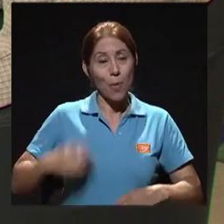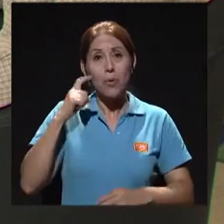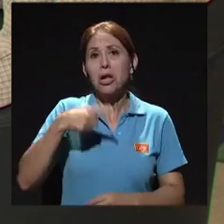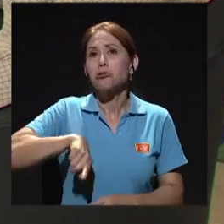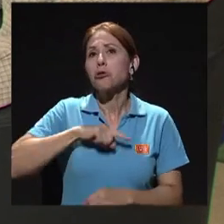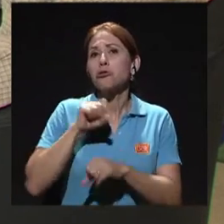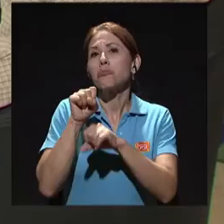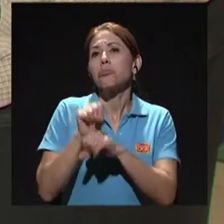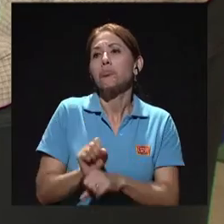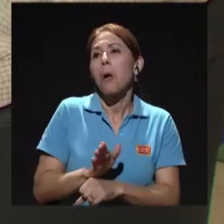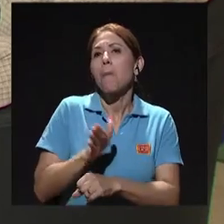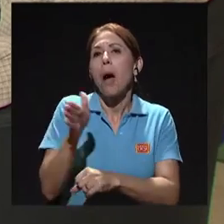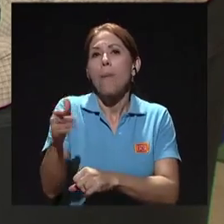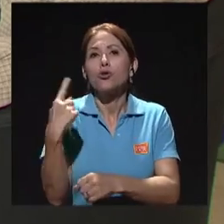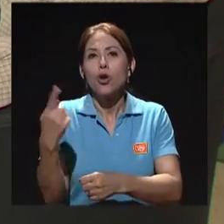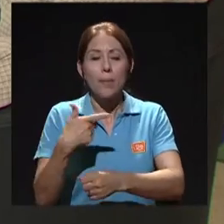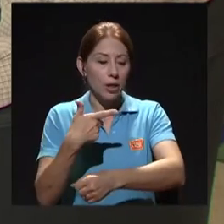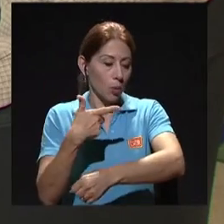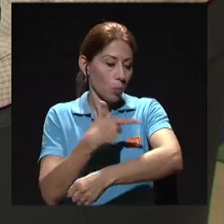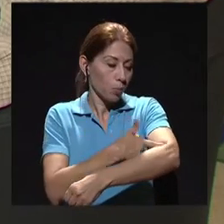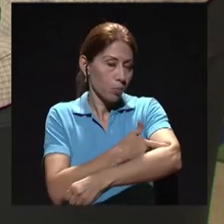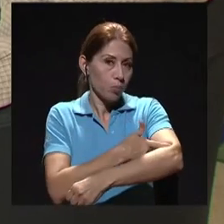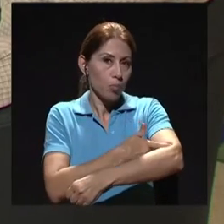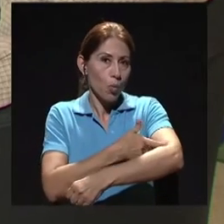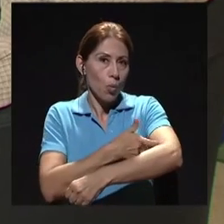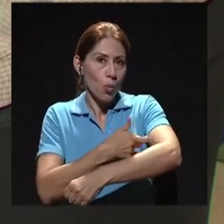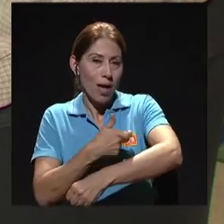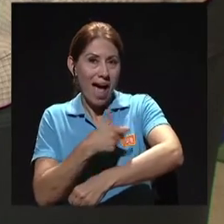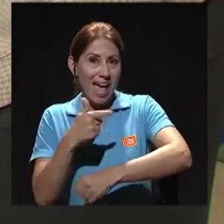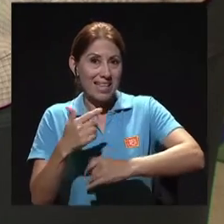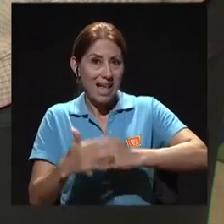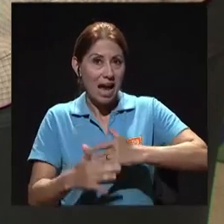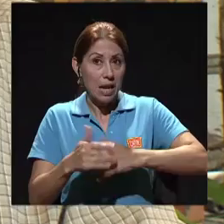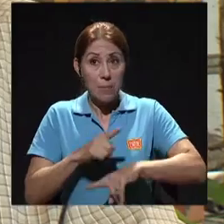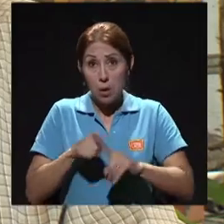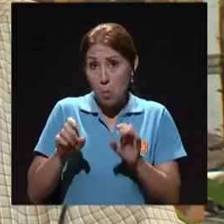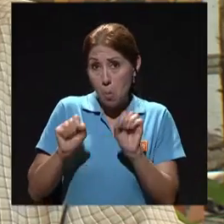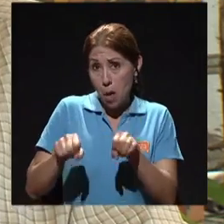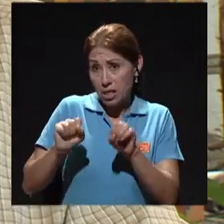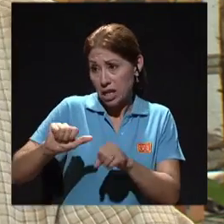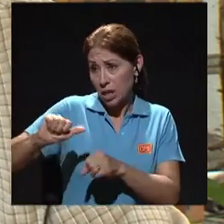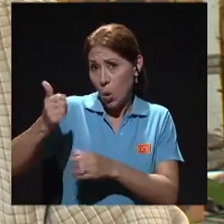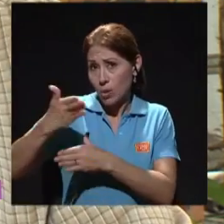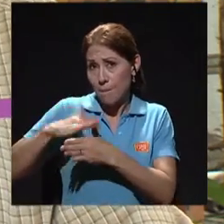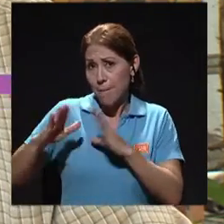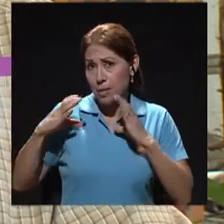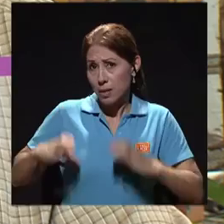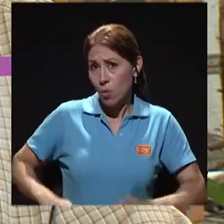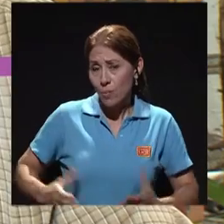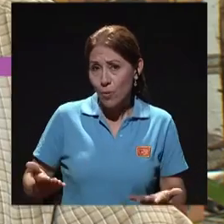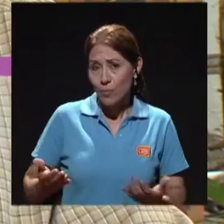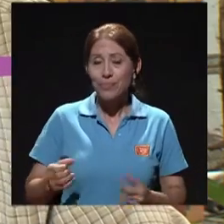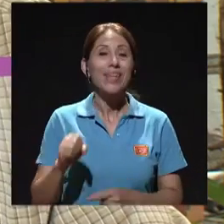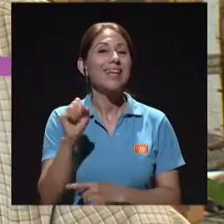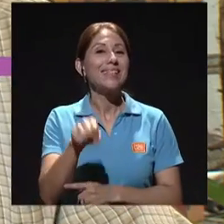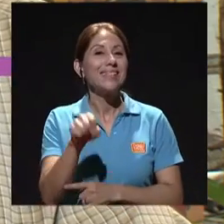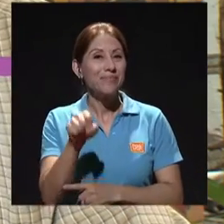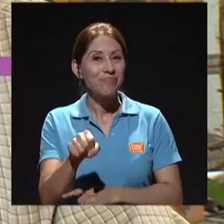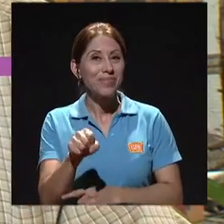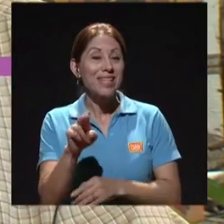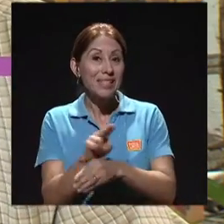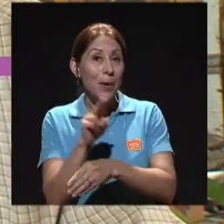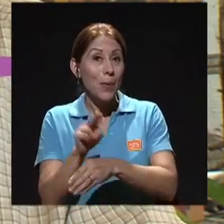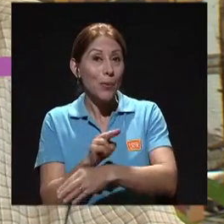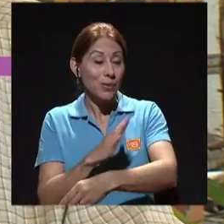nos punzan es el brazo. ¿Pero puede ser que se tome la muestra de otro lugar? Sí, el brazo se toma porque es la